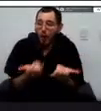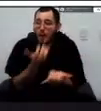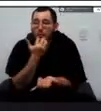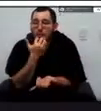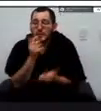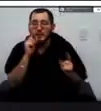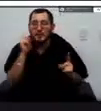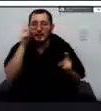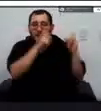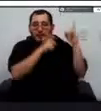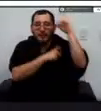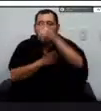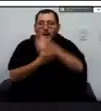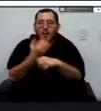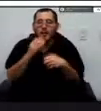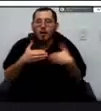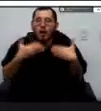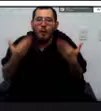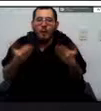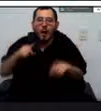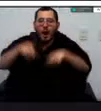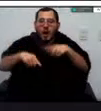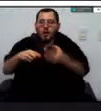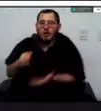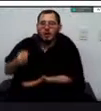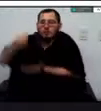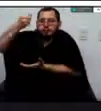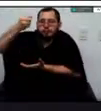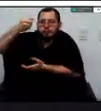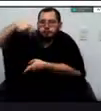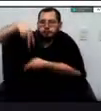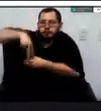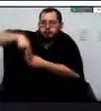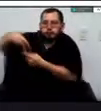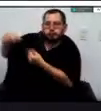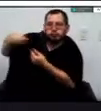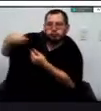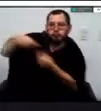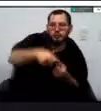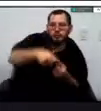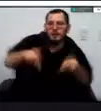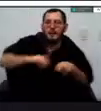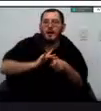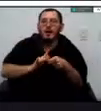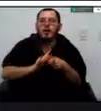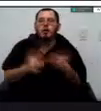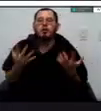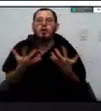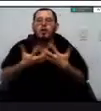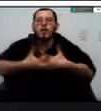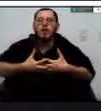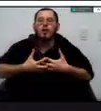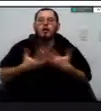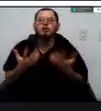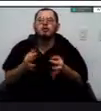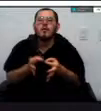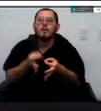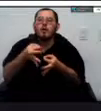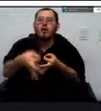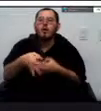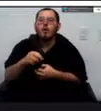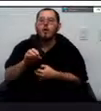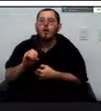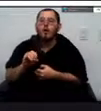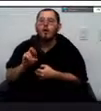que ya hay unos recursos aprobados y en ejecución que son las obras de protección del municipio de Orocué